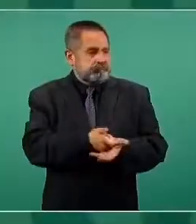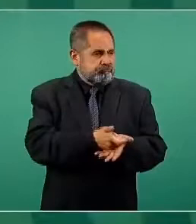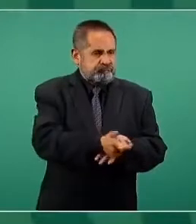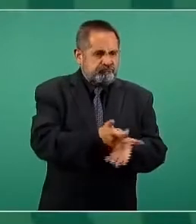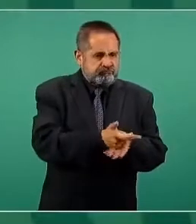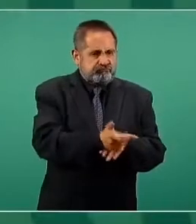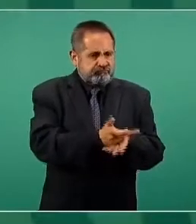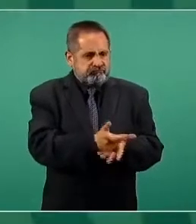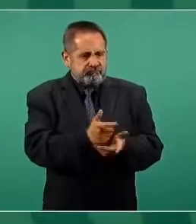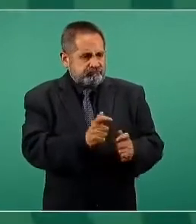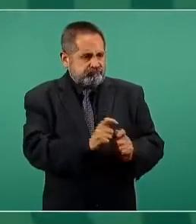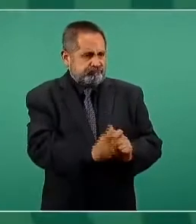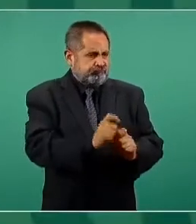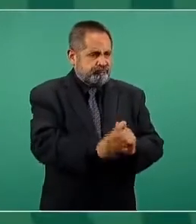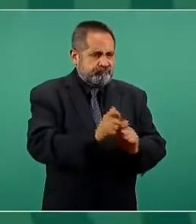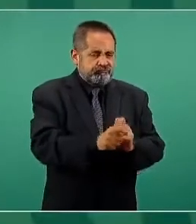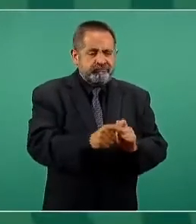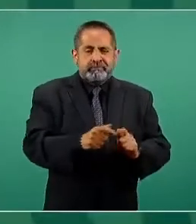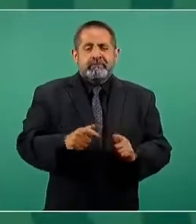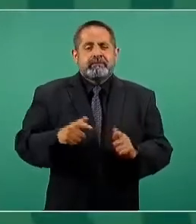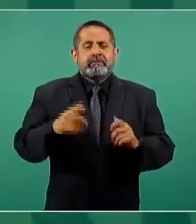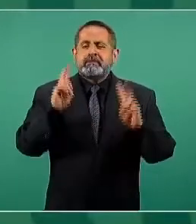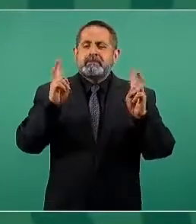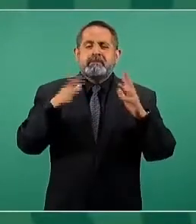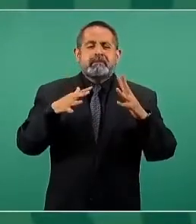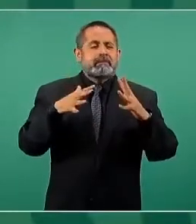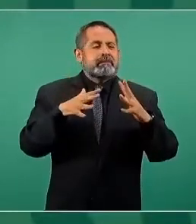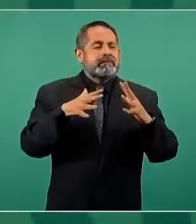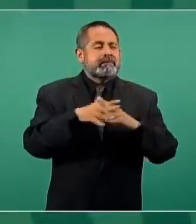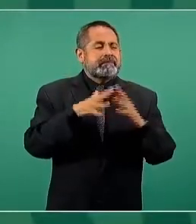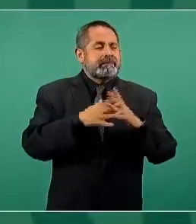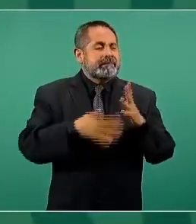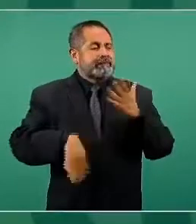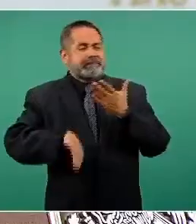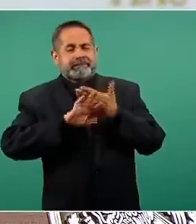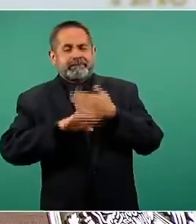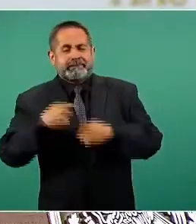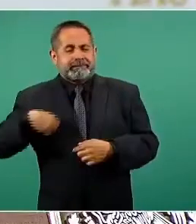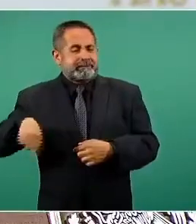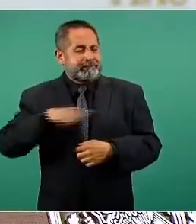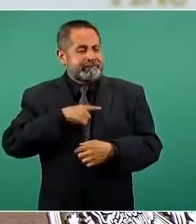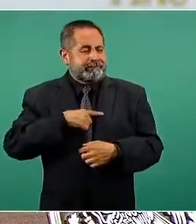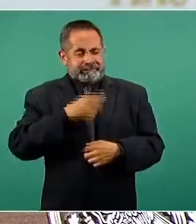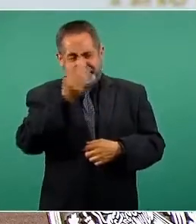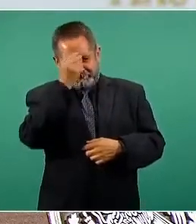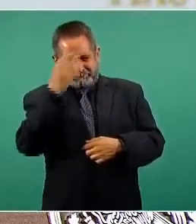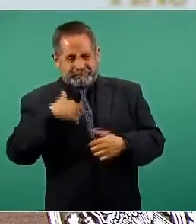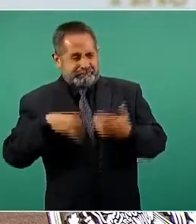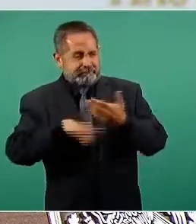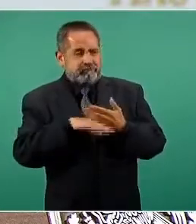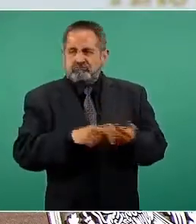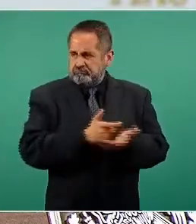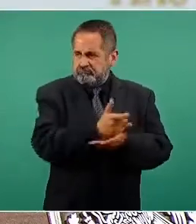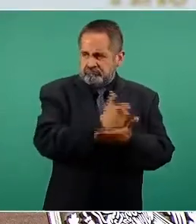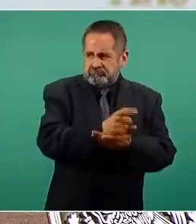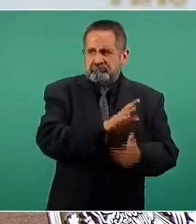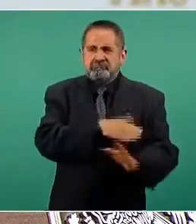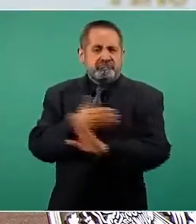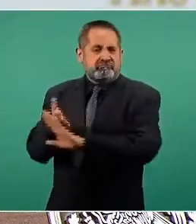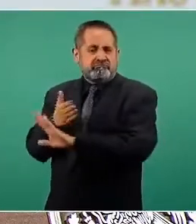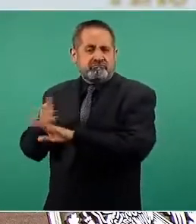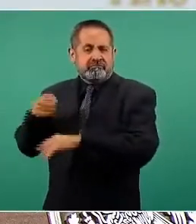financiando la guerra sucia en contra de nosotros. Y saben que la mayoría de ellos